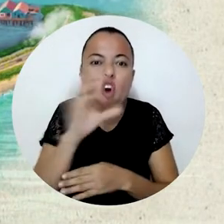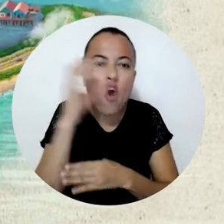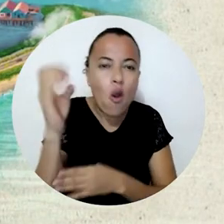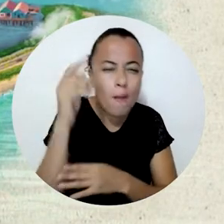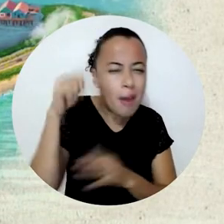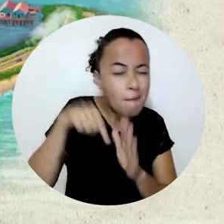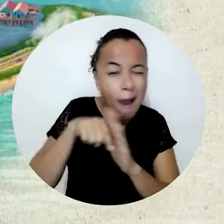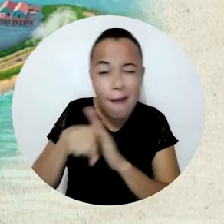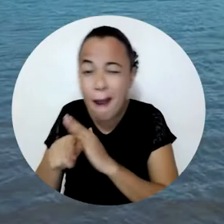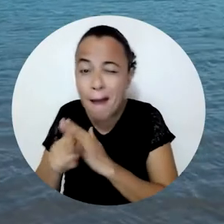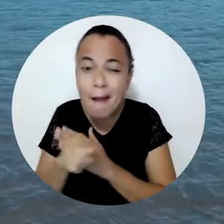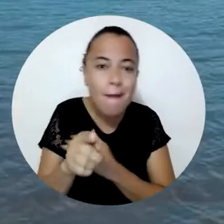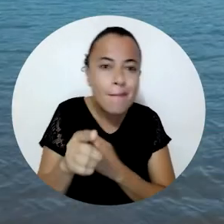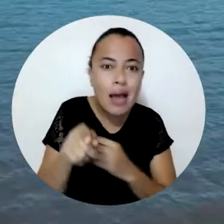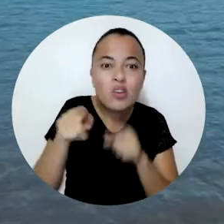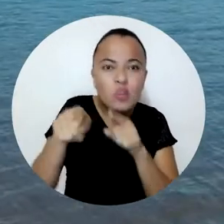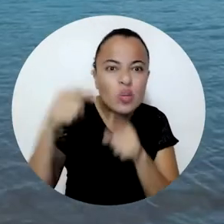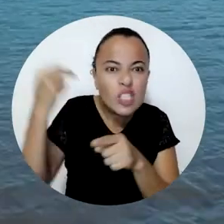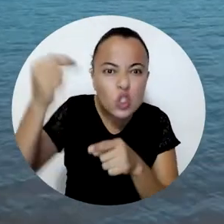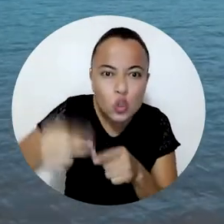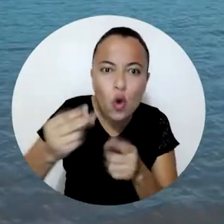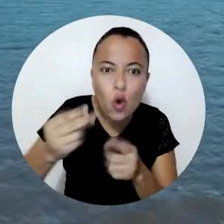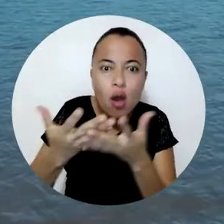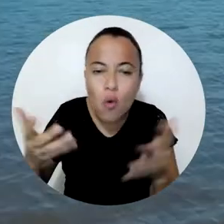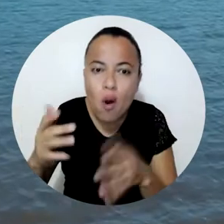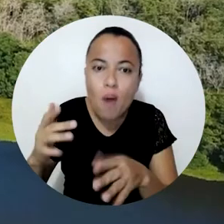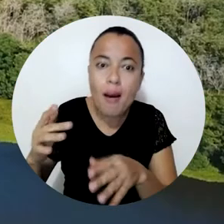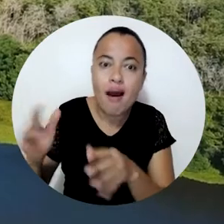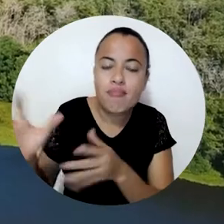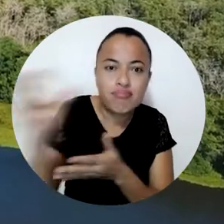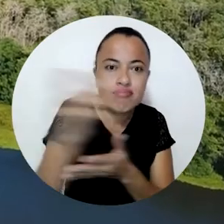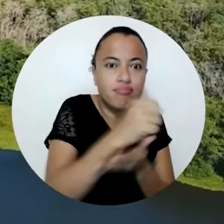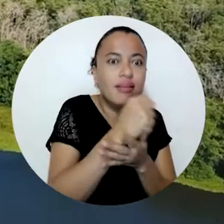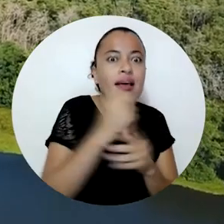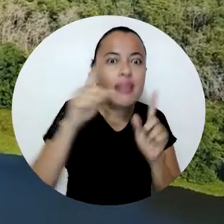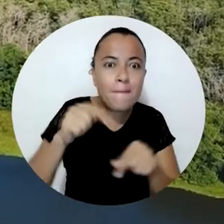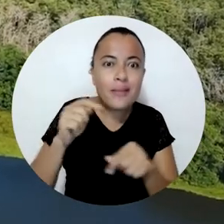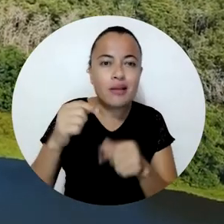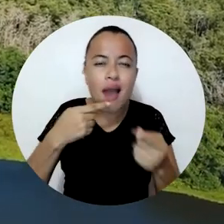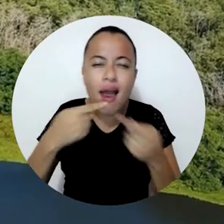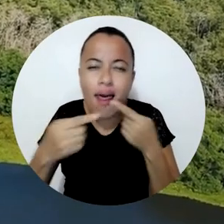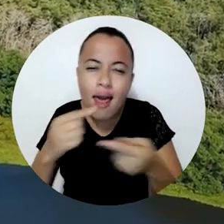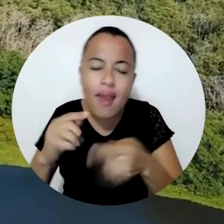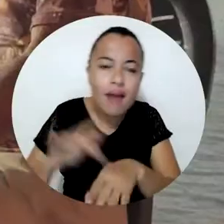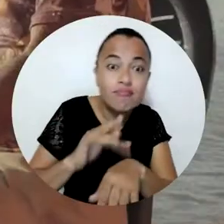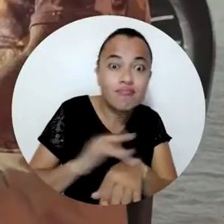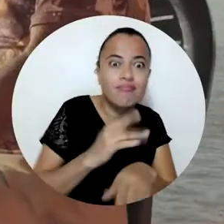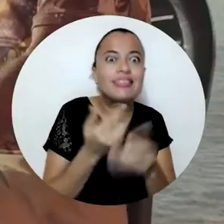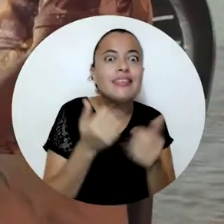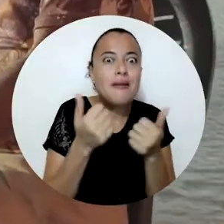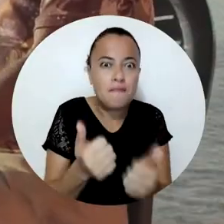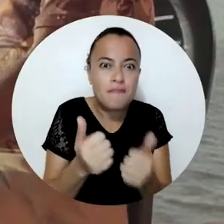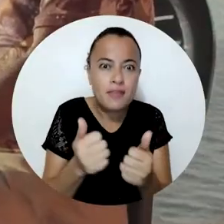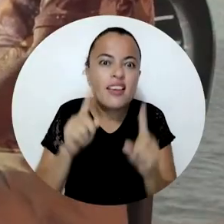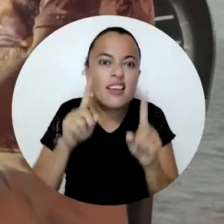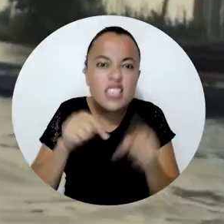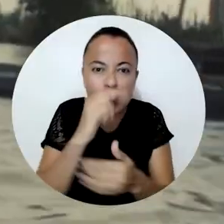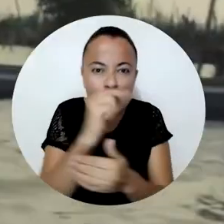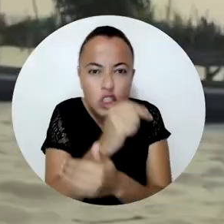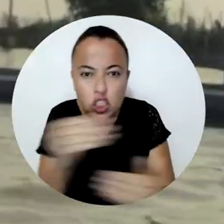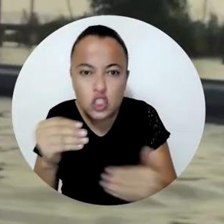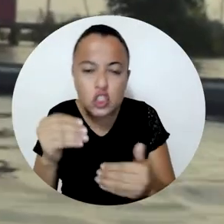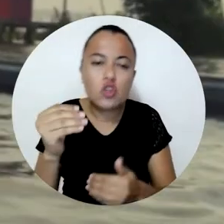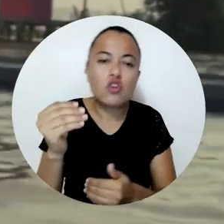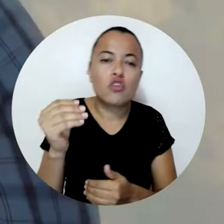profunda, rescatando historias y visibilizando diálogos, fortaleciendo la memoria local y la identidad, a través de la vinculación de niños,